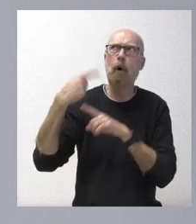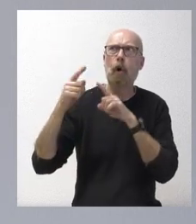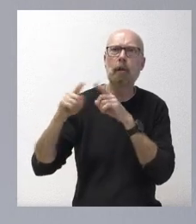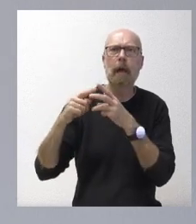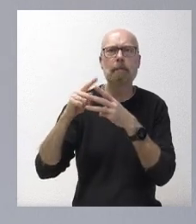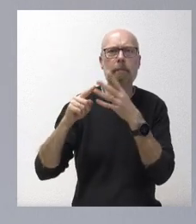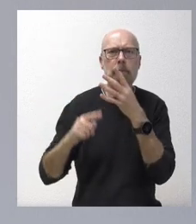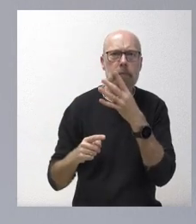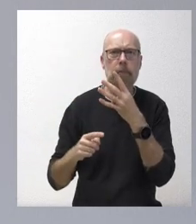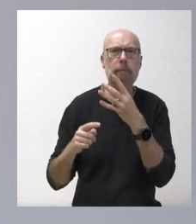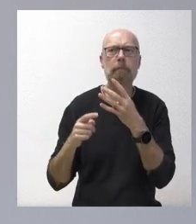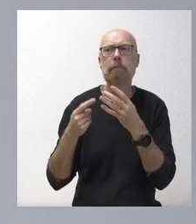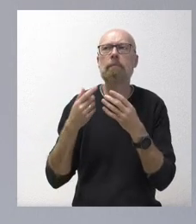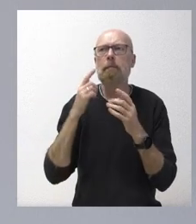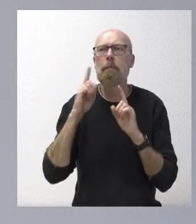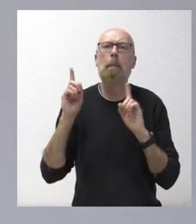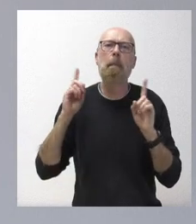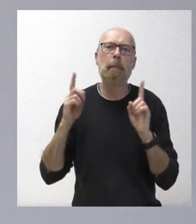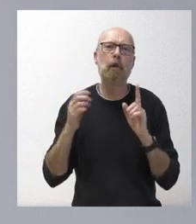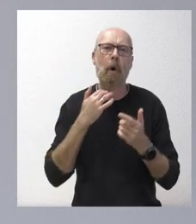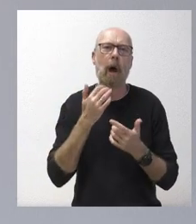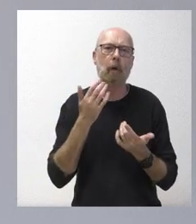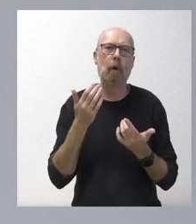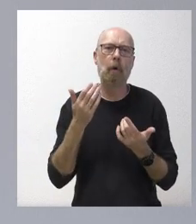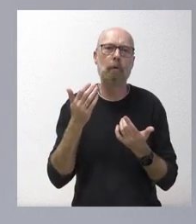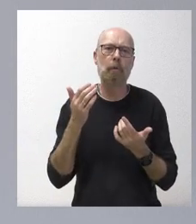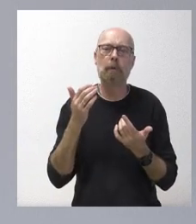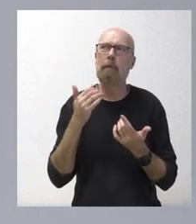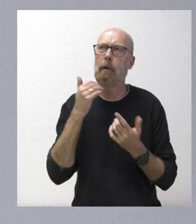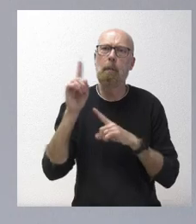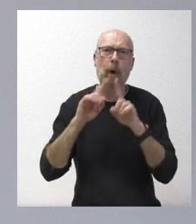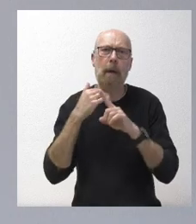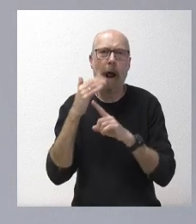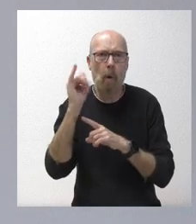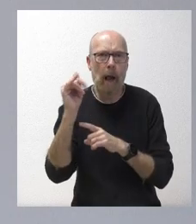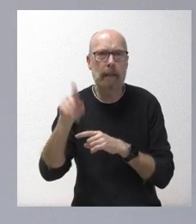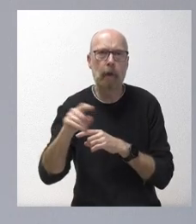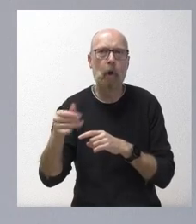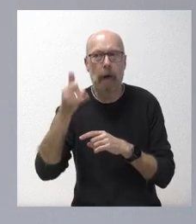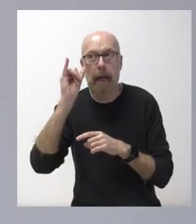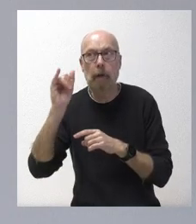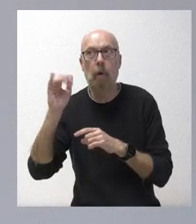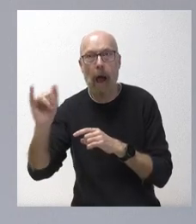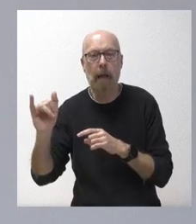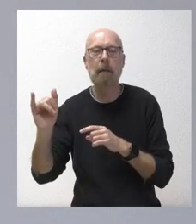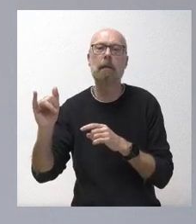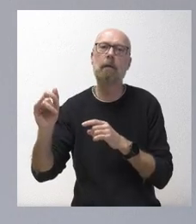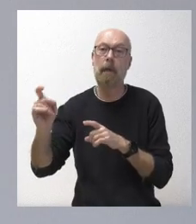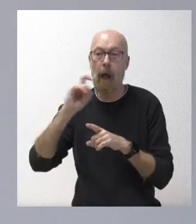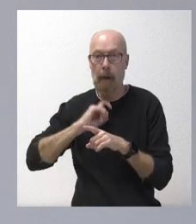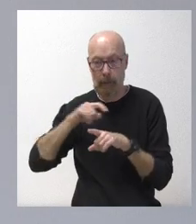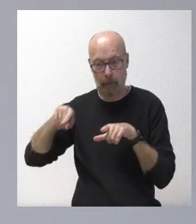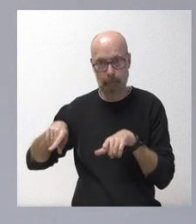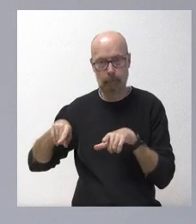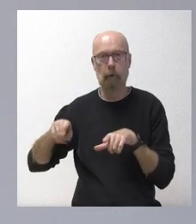previsiones de fenómenos adversos que puedan conllevar riesgos de protección civil. Ante ello, y utilizando